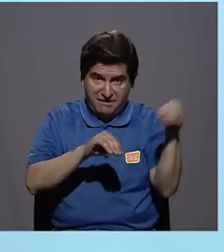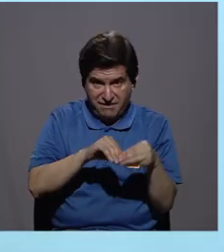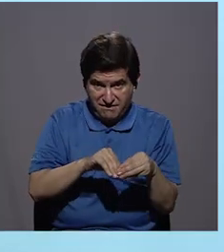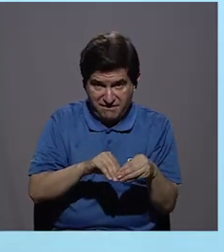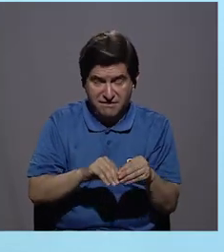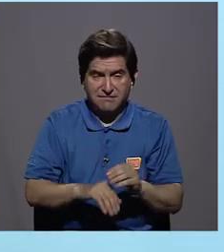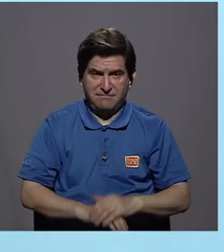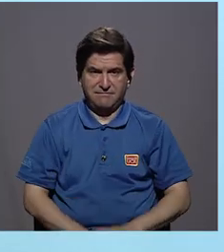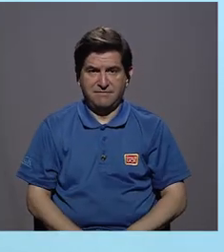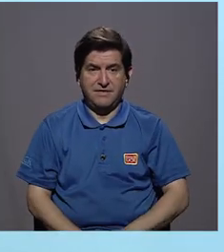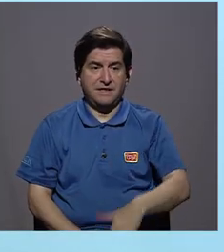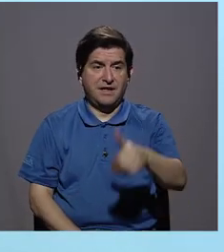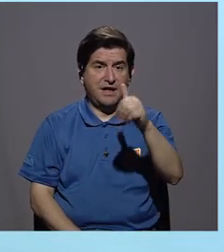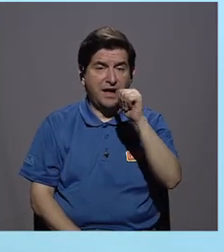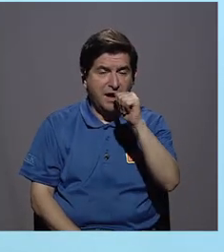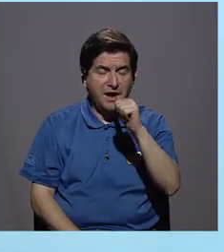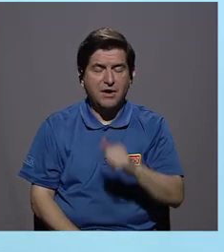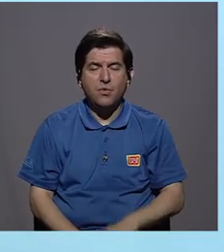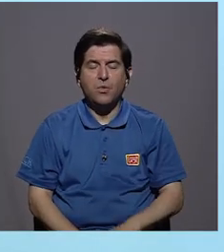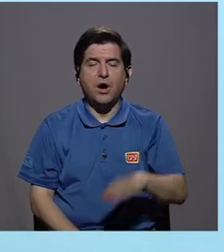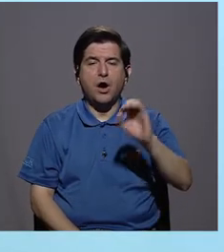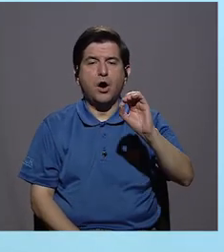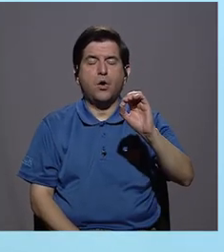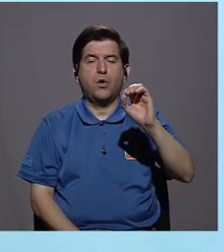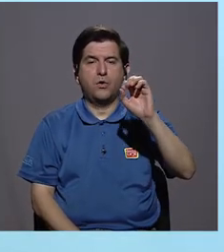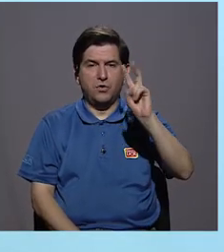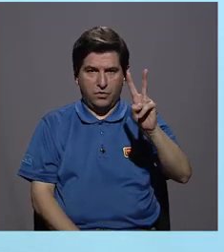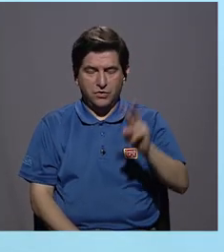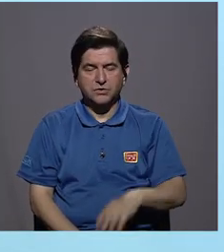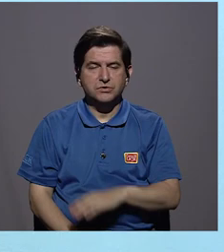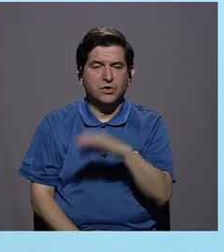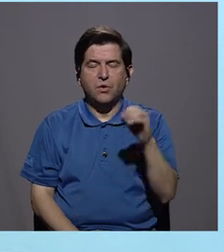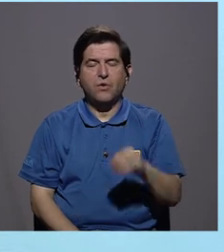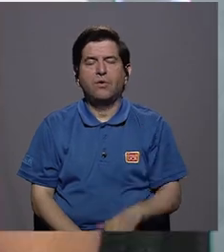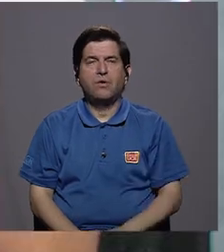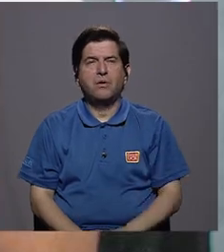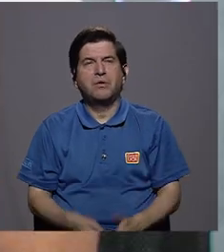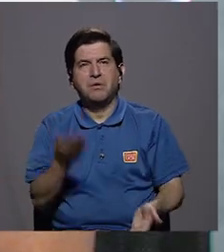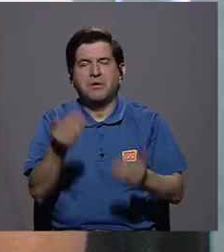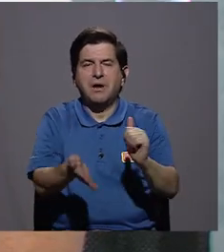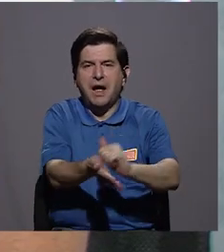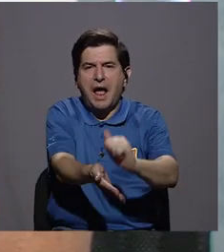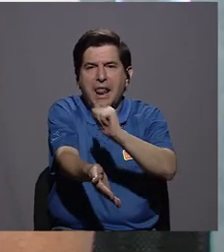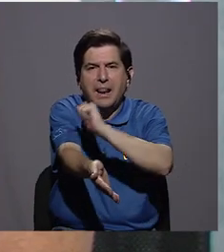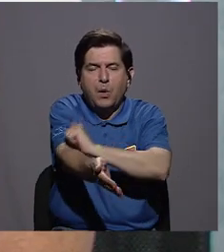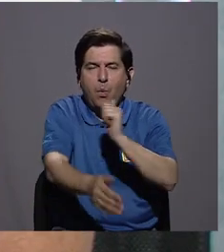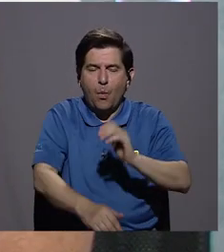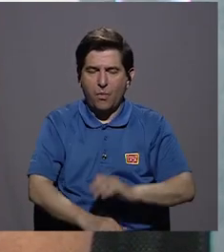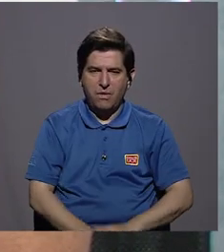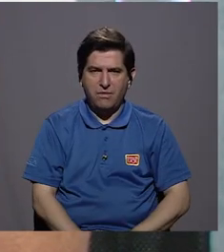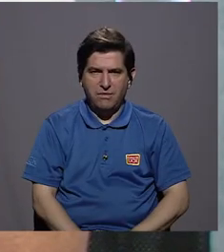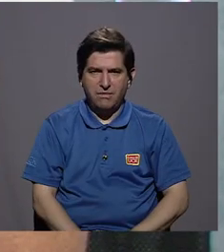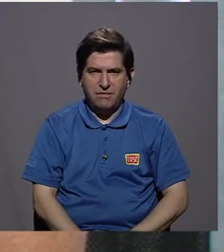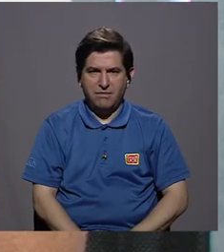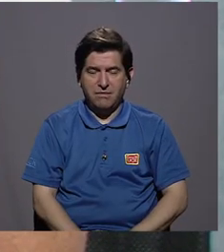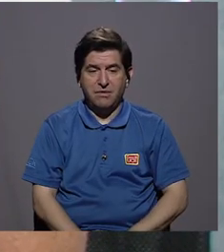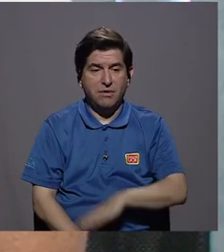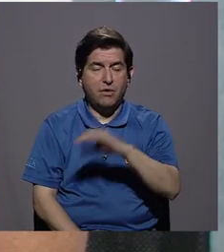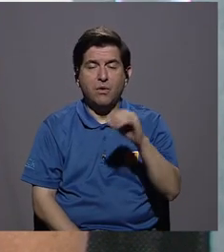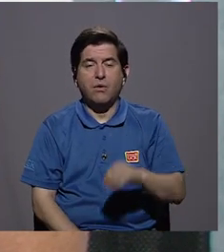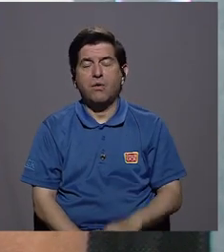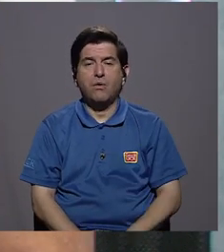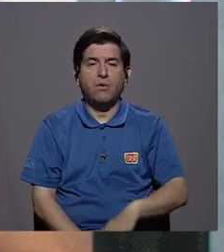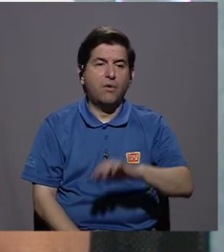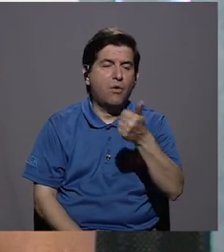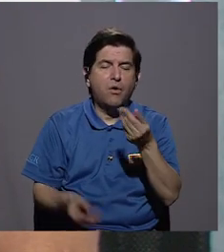unimos, ya le digo, agua oxigenada, le añadimos alcohol, le añadimos, dígame usted. Sí, mentiolet,